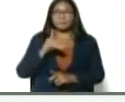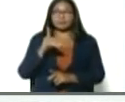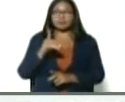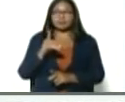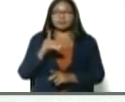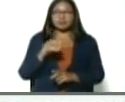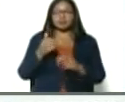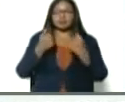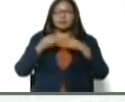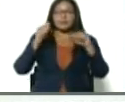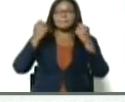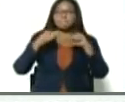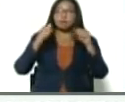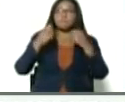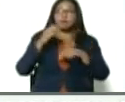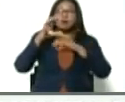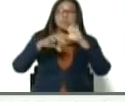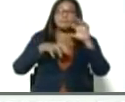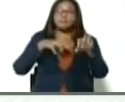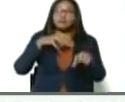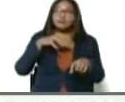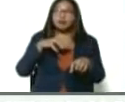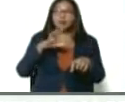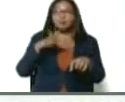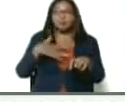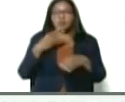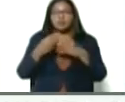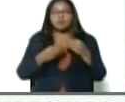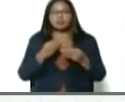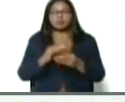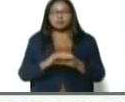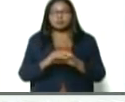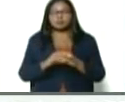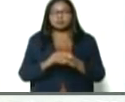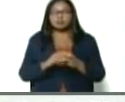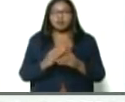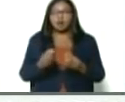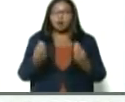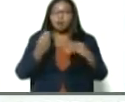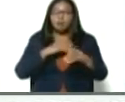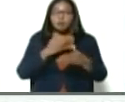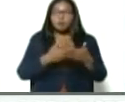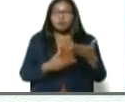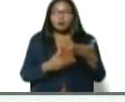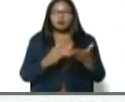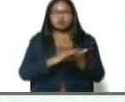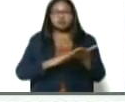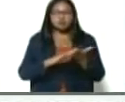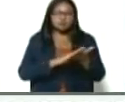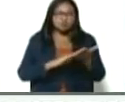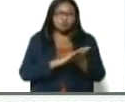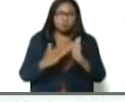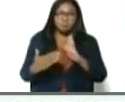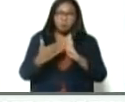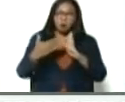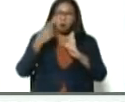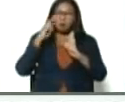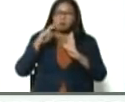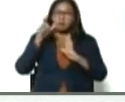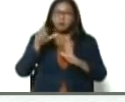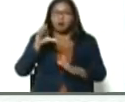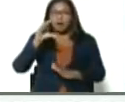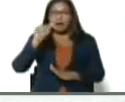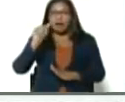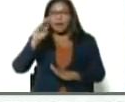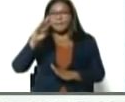caprinoterapia, es una experiencia hermosísima y además está comprobada la fase de recuperación y cómo ha impactado los cabritos de